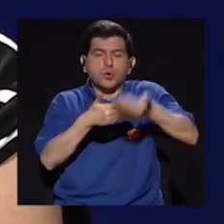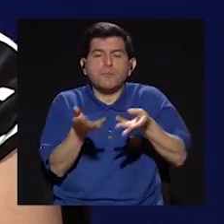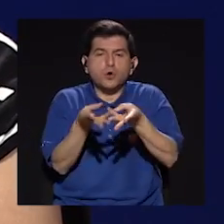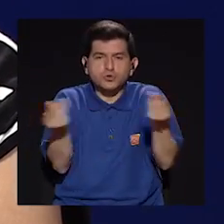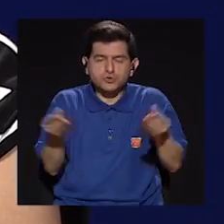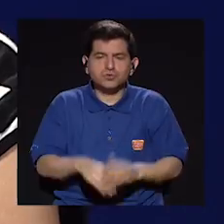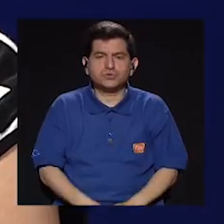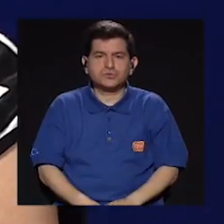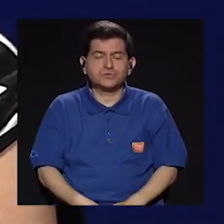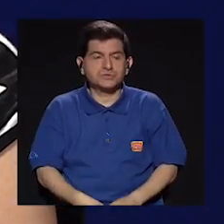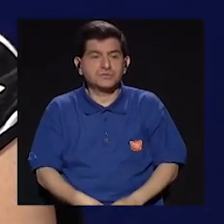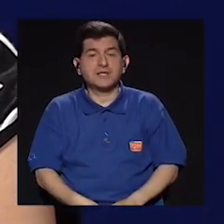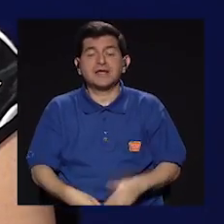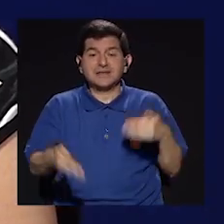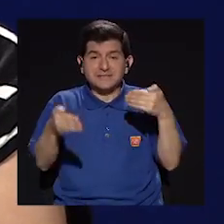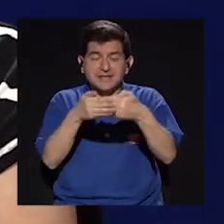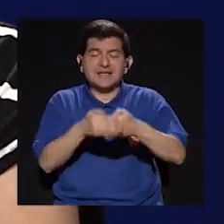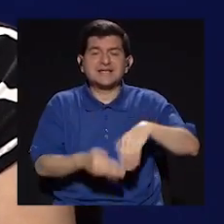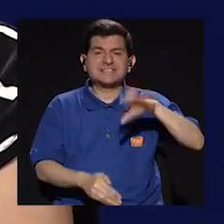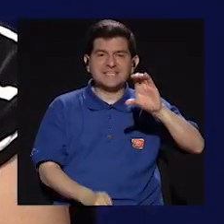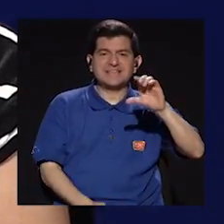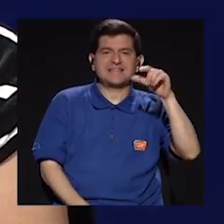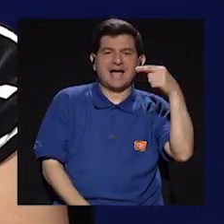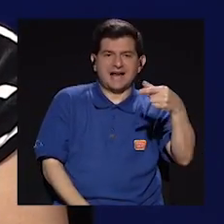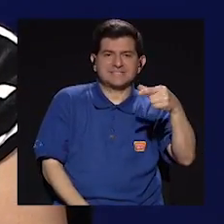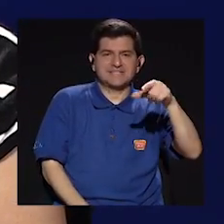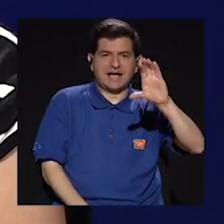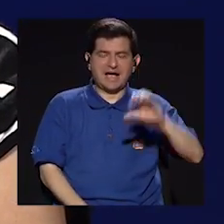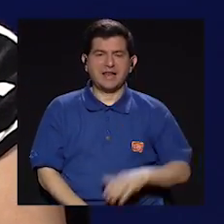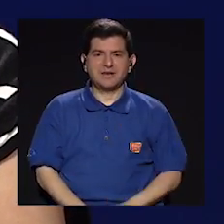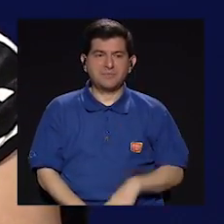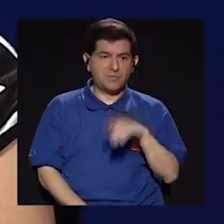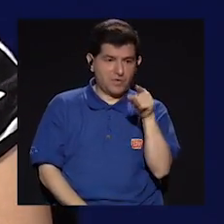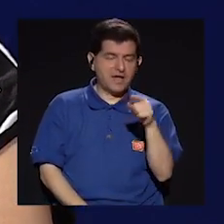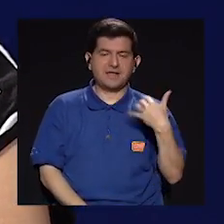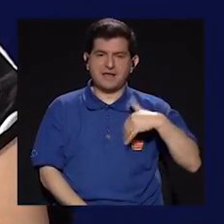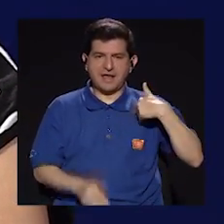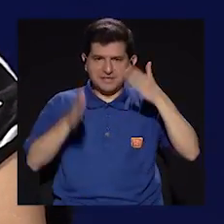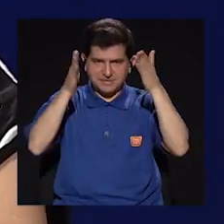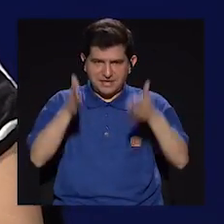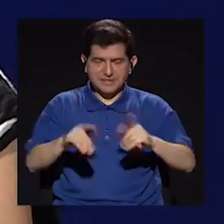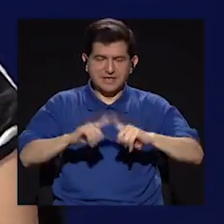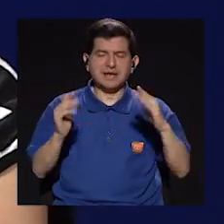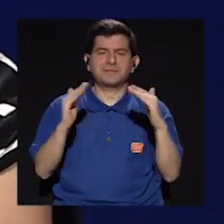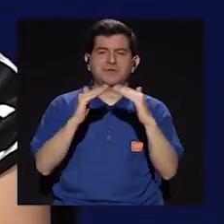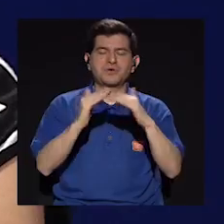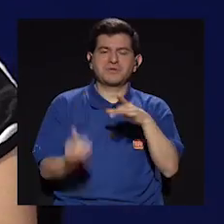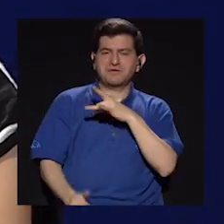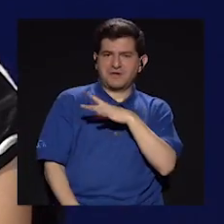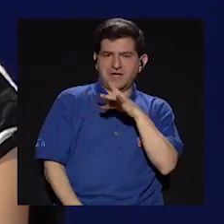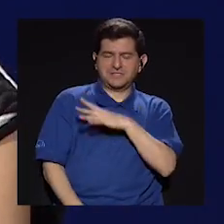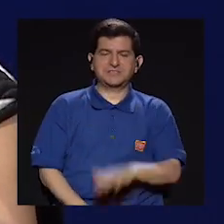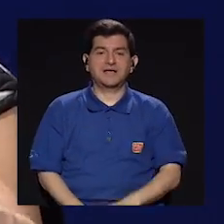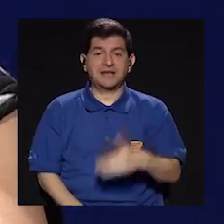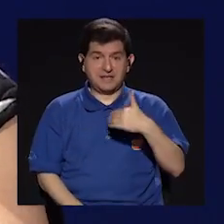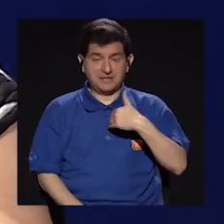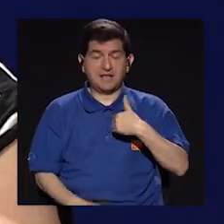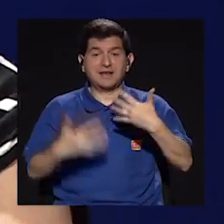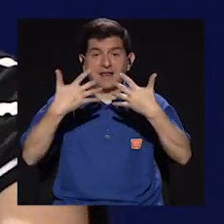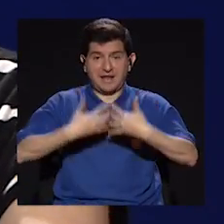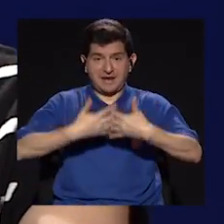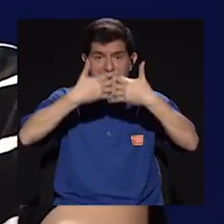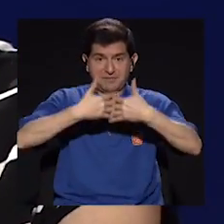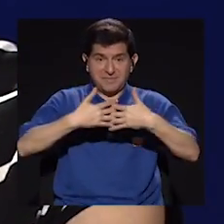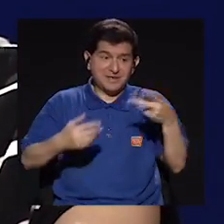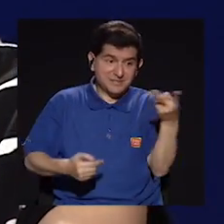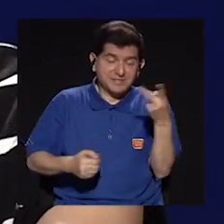postproducción, se me acercó Cintia García Calvo que es una productora. Ella es argentina pero ella vive en Chile, entonces tenía una productora en